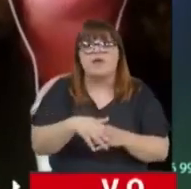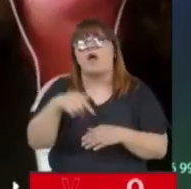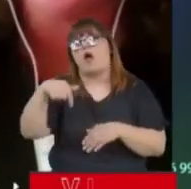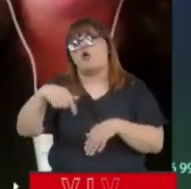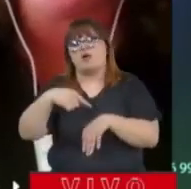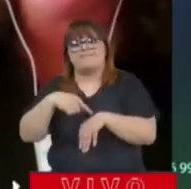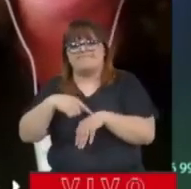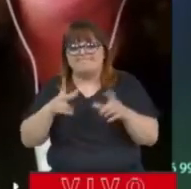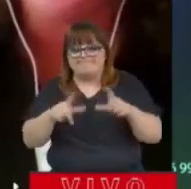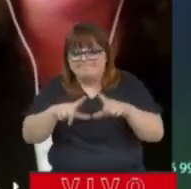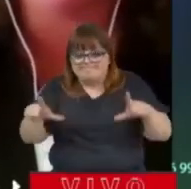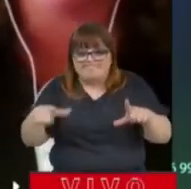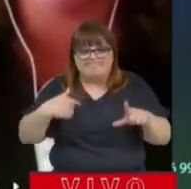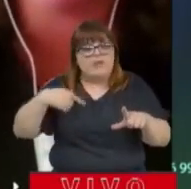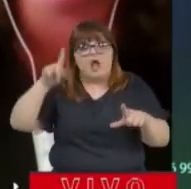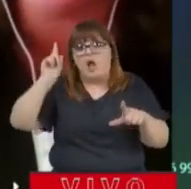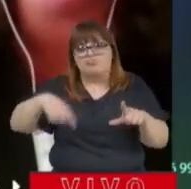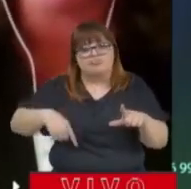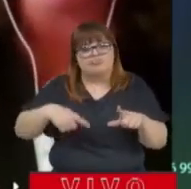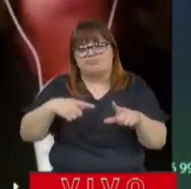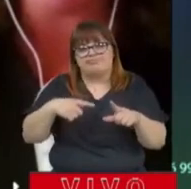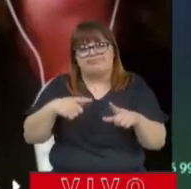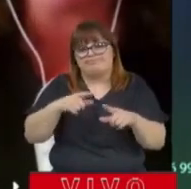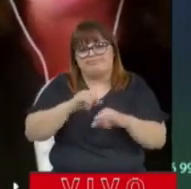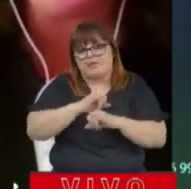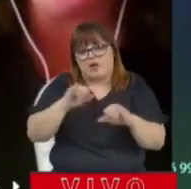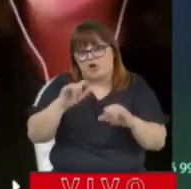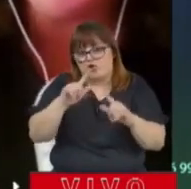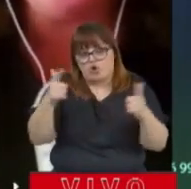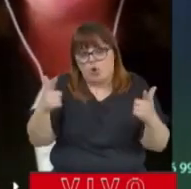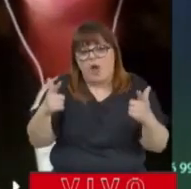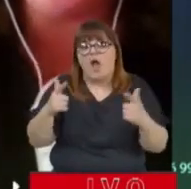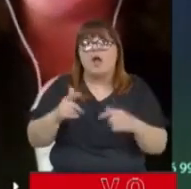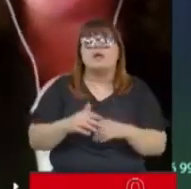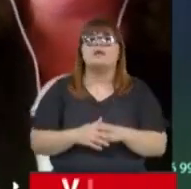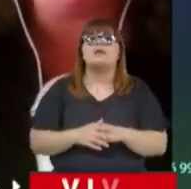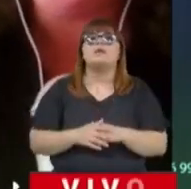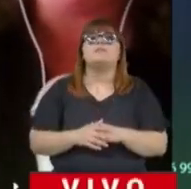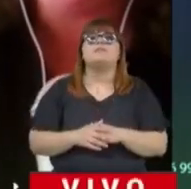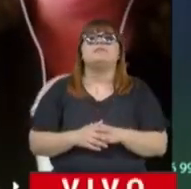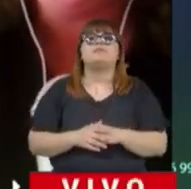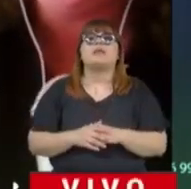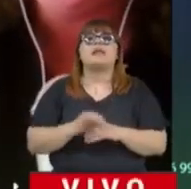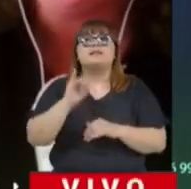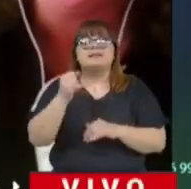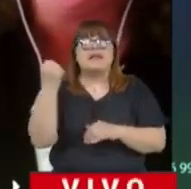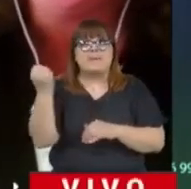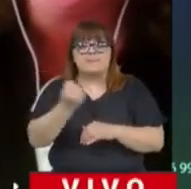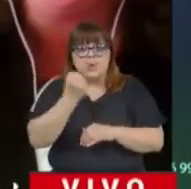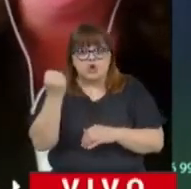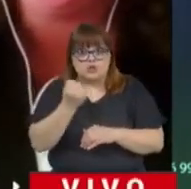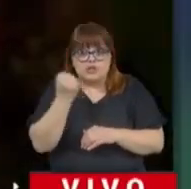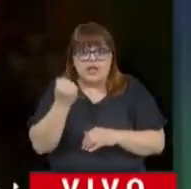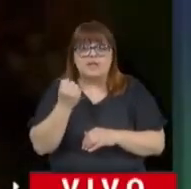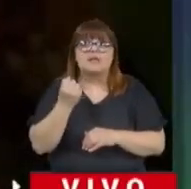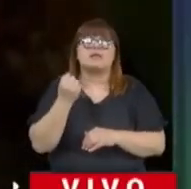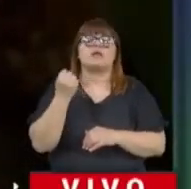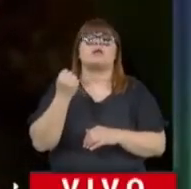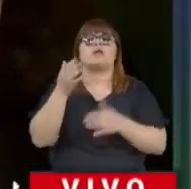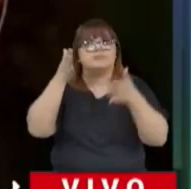No, hasta el momento no se sabe si hubo corte de boletas, ¿eh? No, no se sabe. Hay algo que sí hay que tener en cuenta,